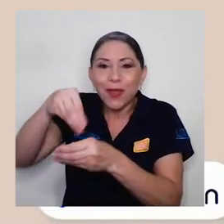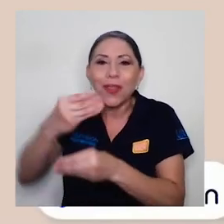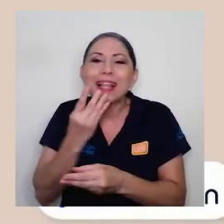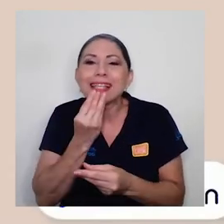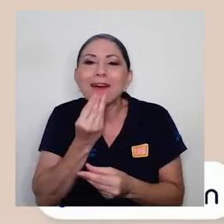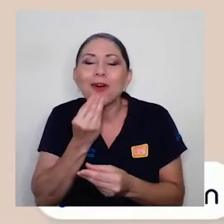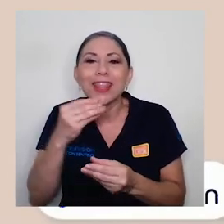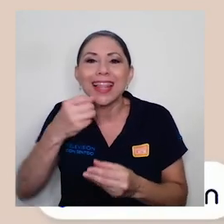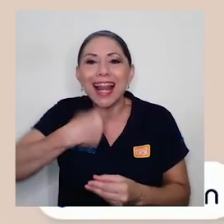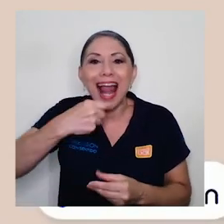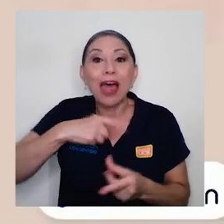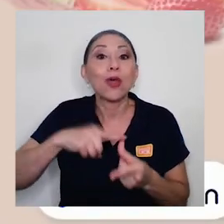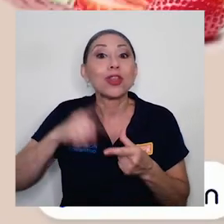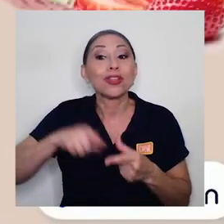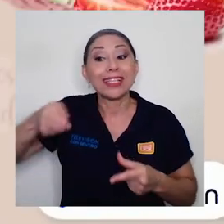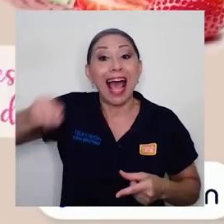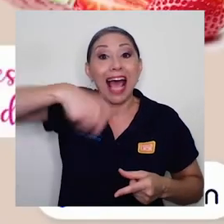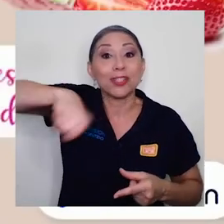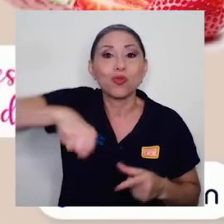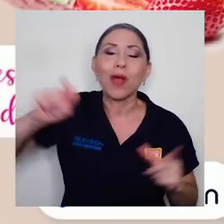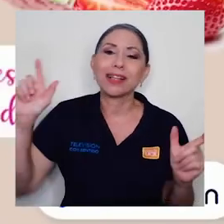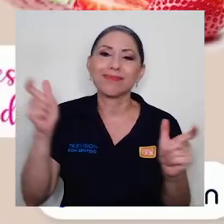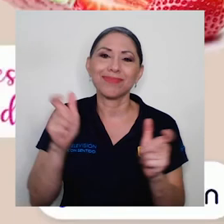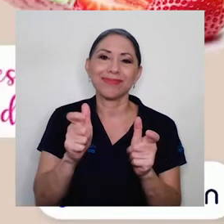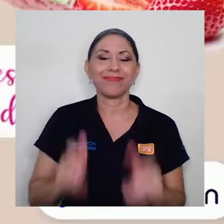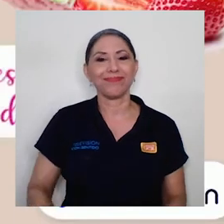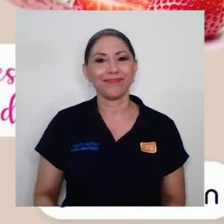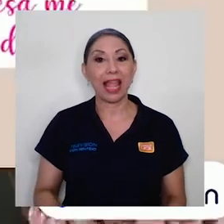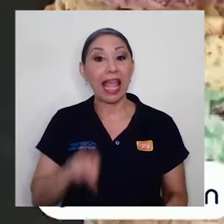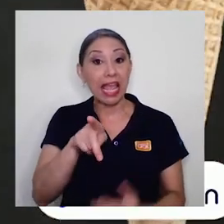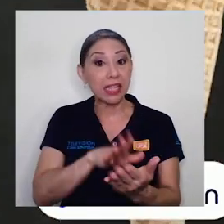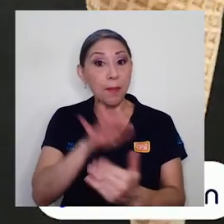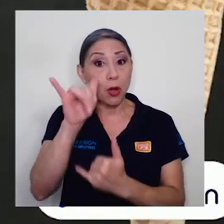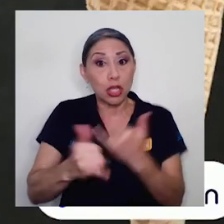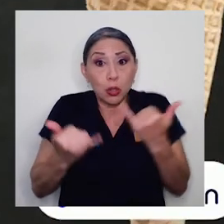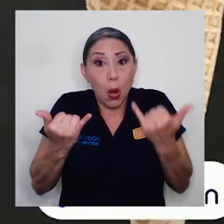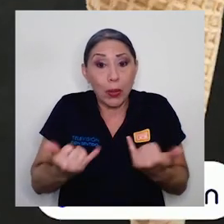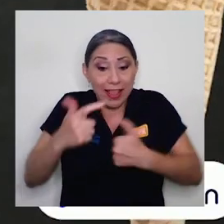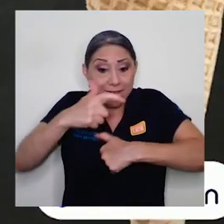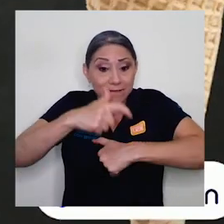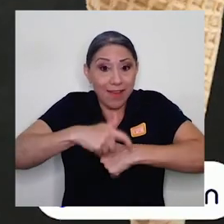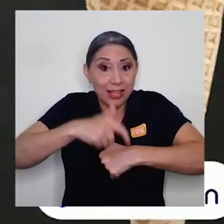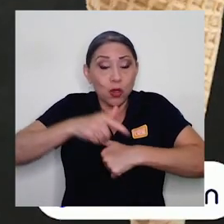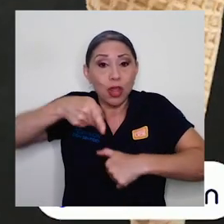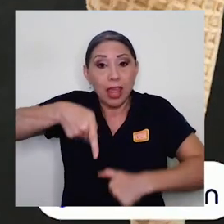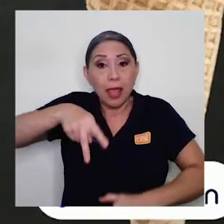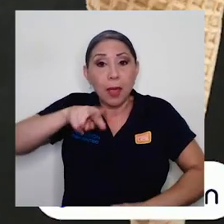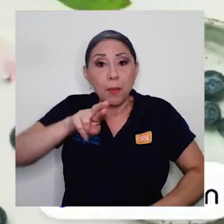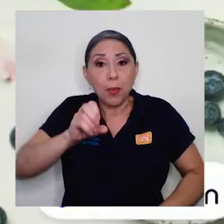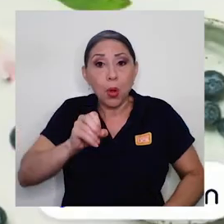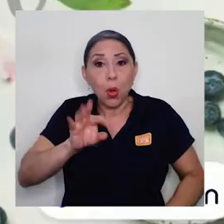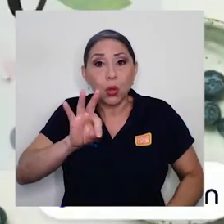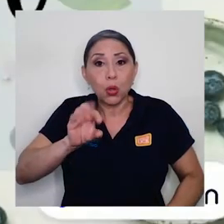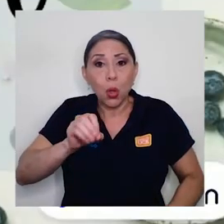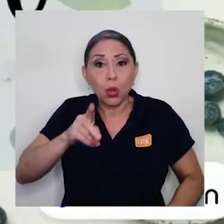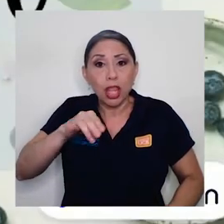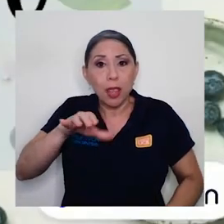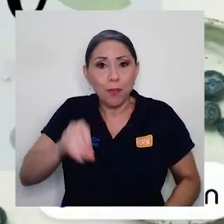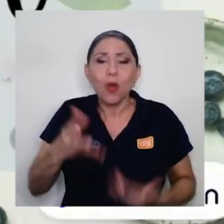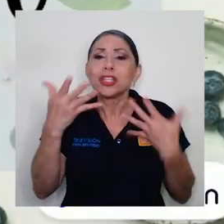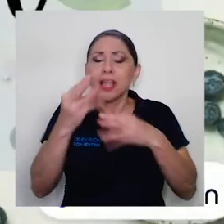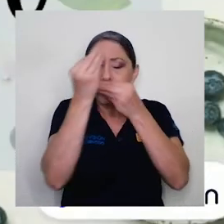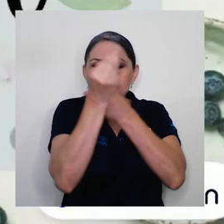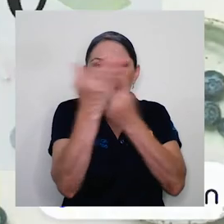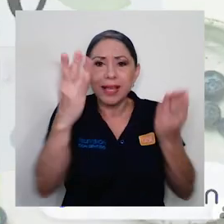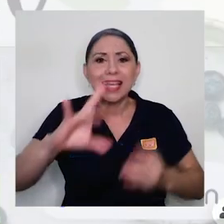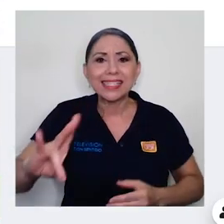minimizamos la cantidad de azúcares añadidos. Este proyecto, el cual está en fase de prototipado, fue dado a conocer